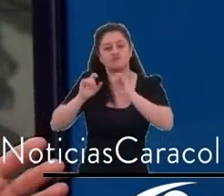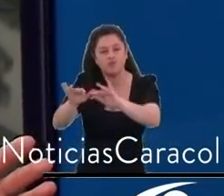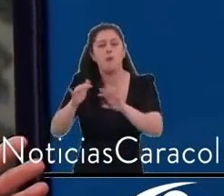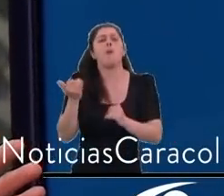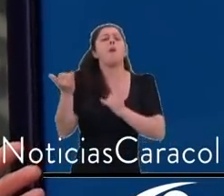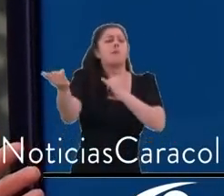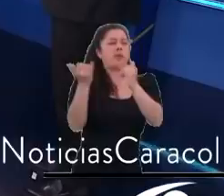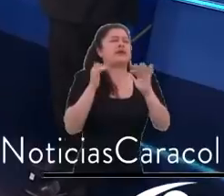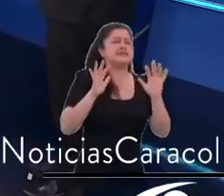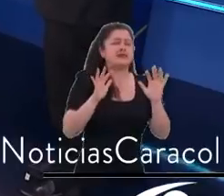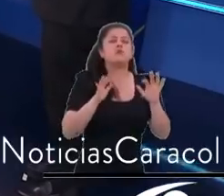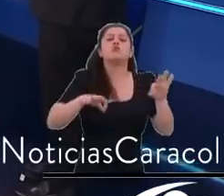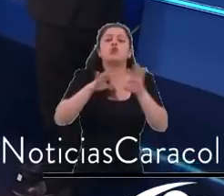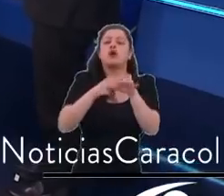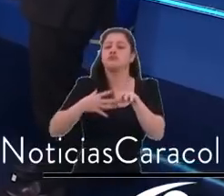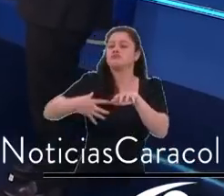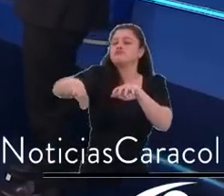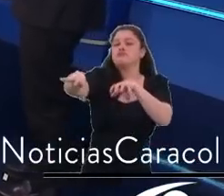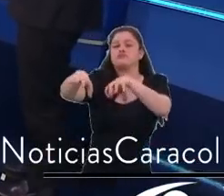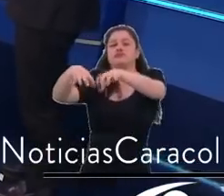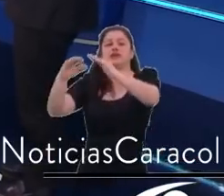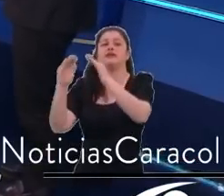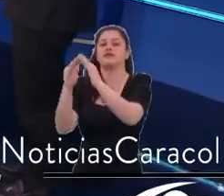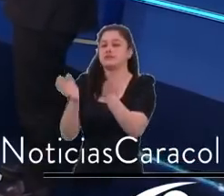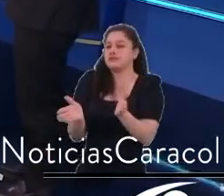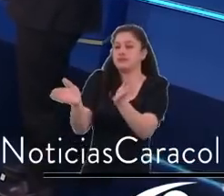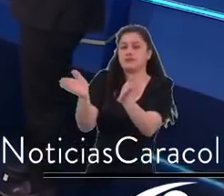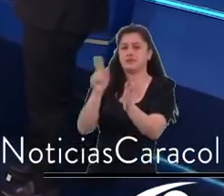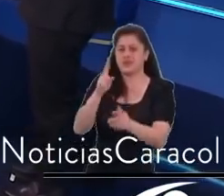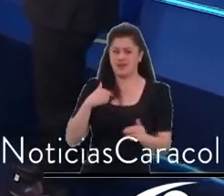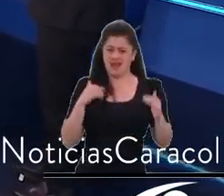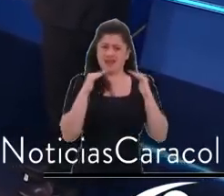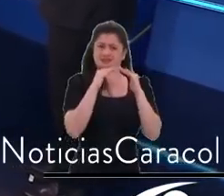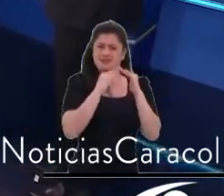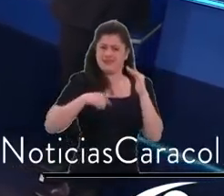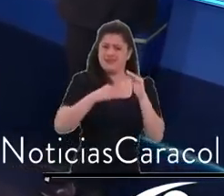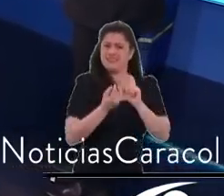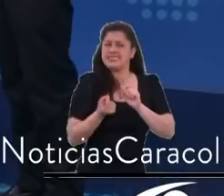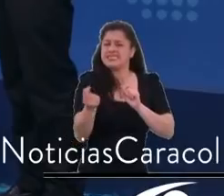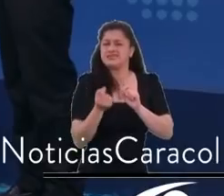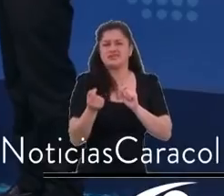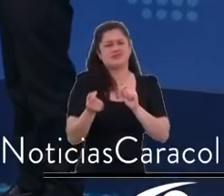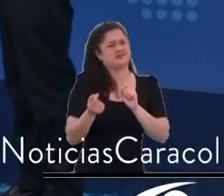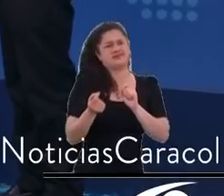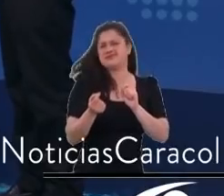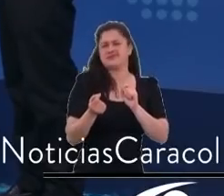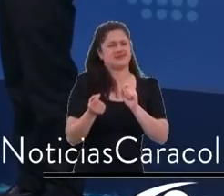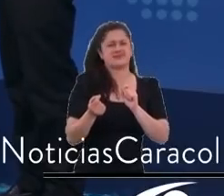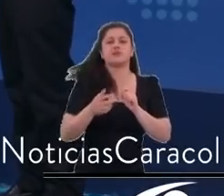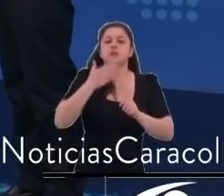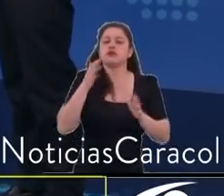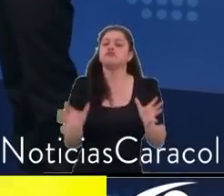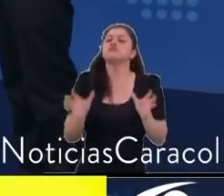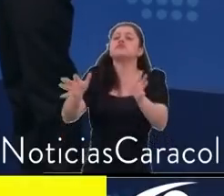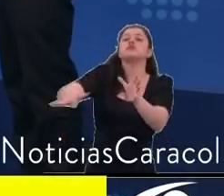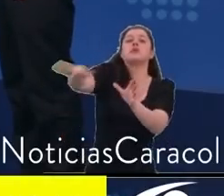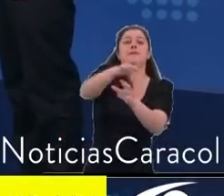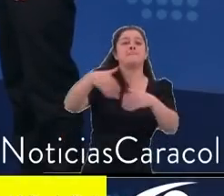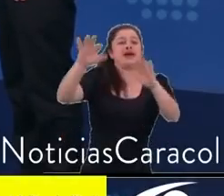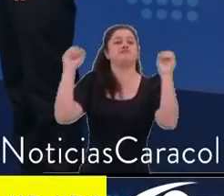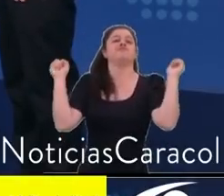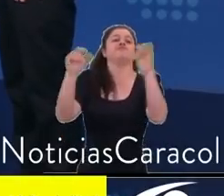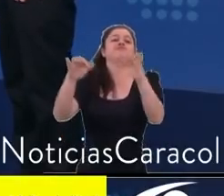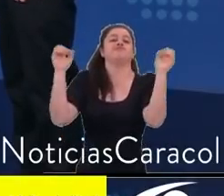nos la pongan barrios residenciales, eso déjelo en las vías principales, en las zonas estructurantes. Eso acordamos en el cabildo, que no va haber bares ni discotecas